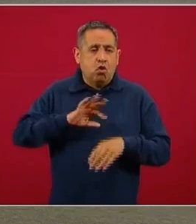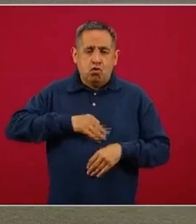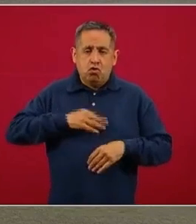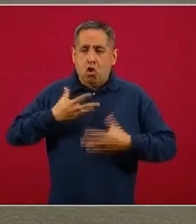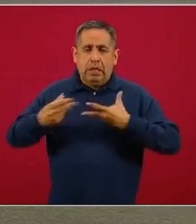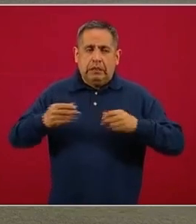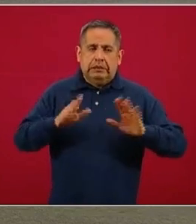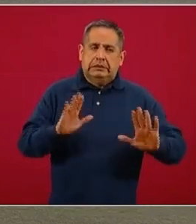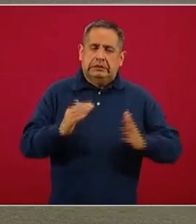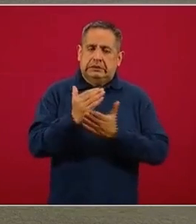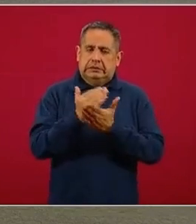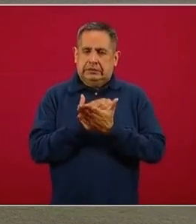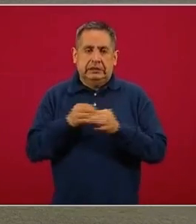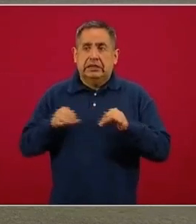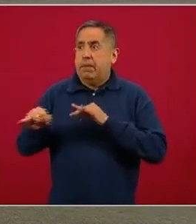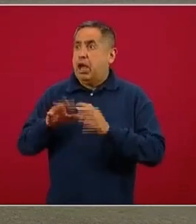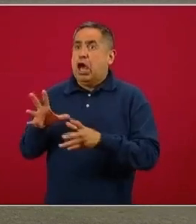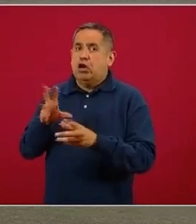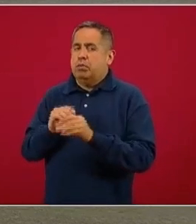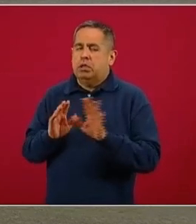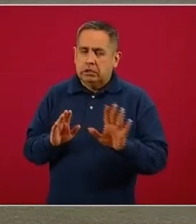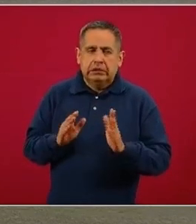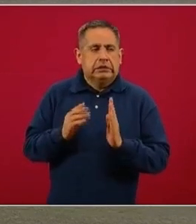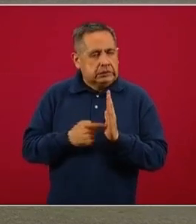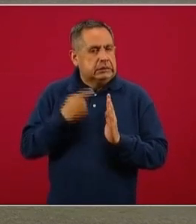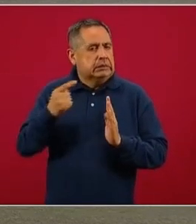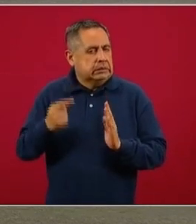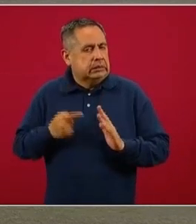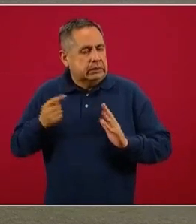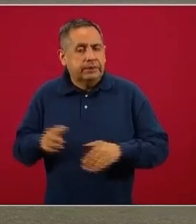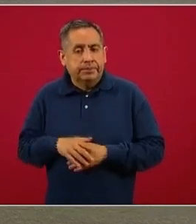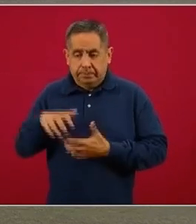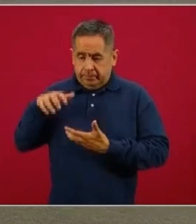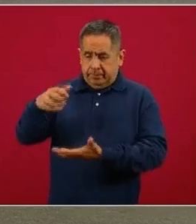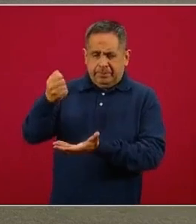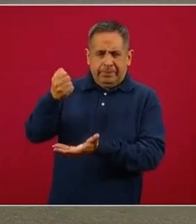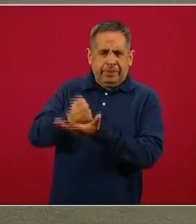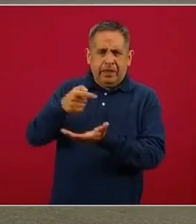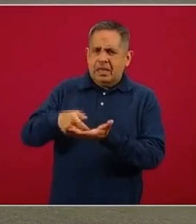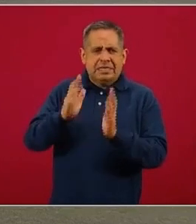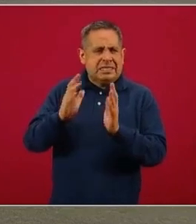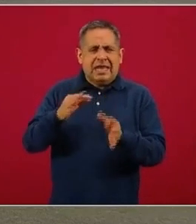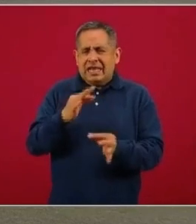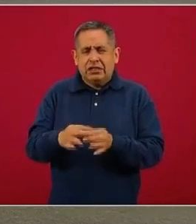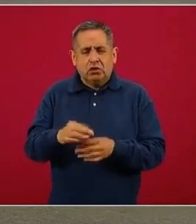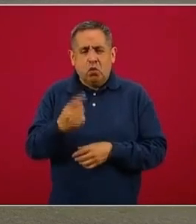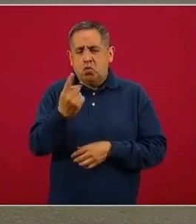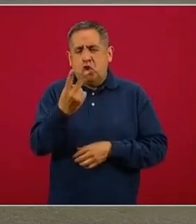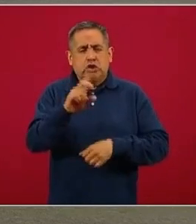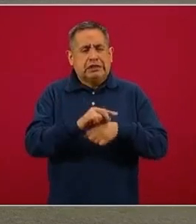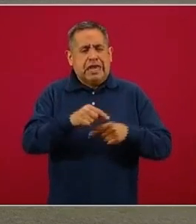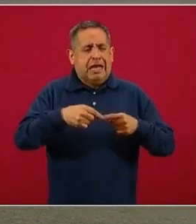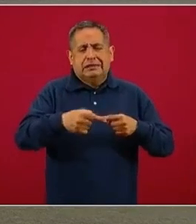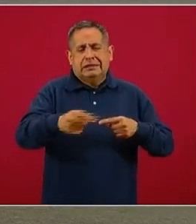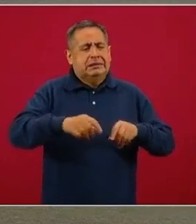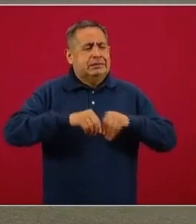y es necesario ir dosificando los operativos. El recurso presupuestario ya está ejercido, es cosa de un par de días máximo